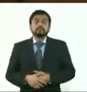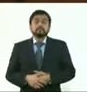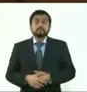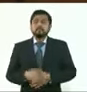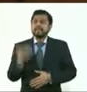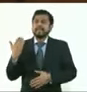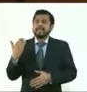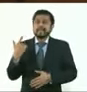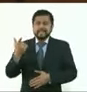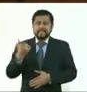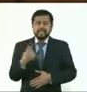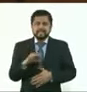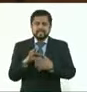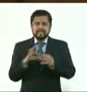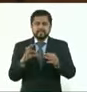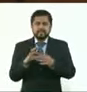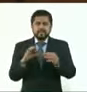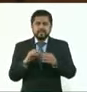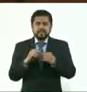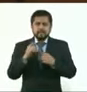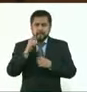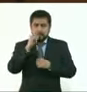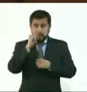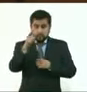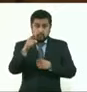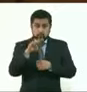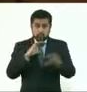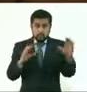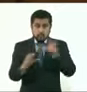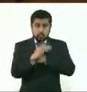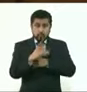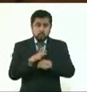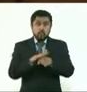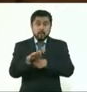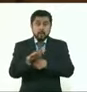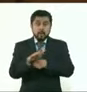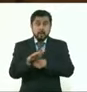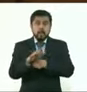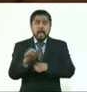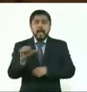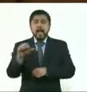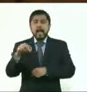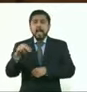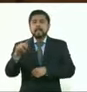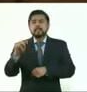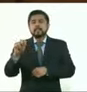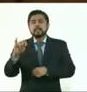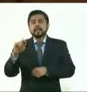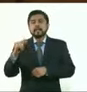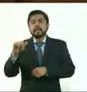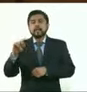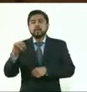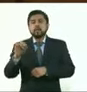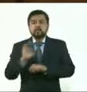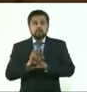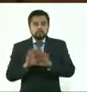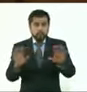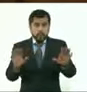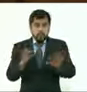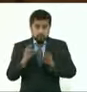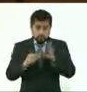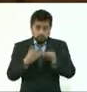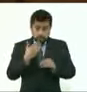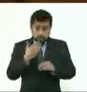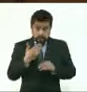practicó la prueba? ¿Se practicó PCR, antígenos? De antígenos. ¿Todo bien hasta el momento? Sí. Gracias.